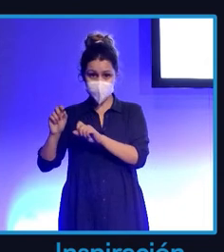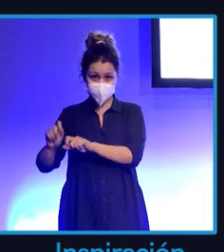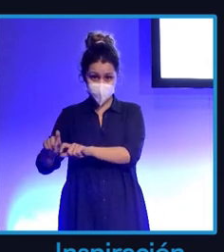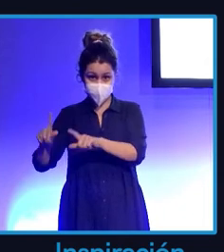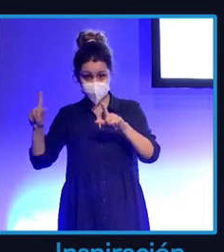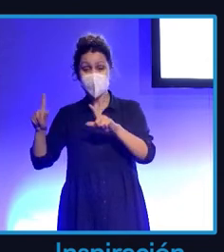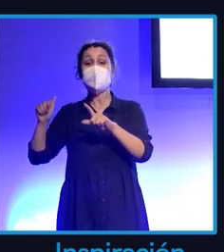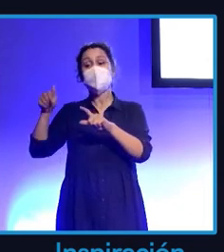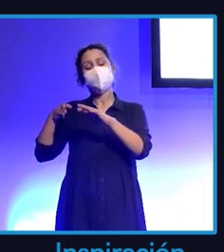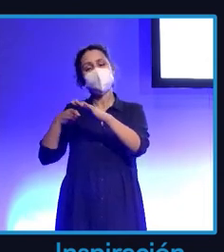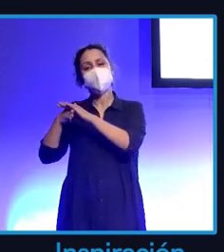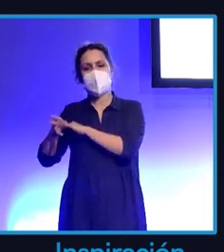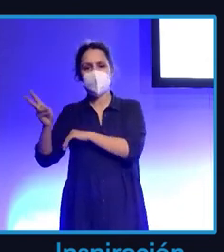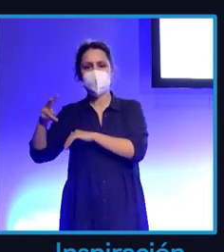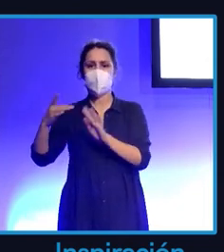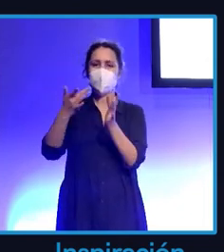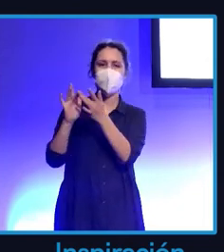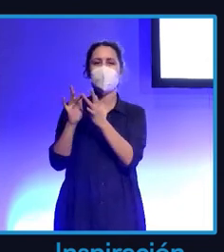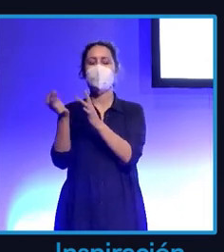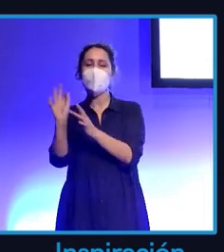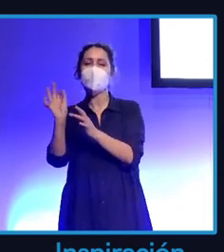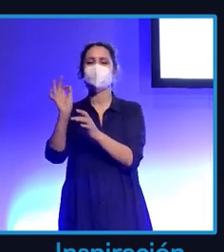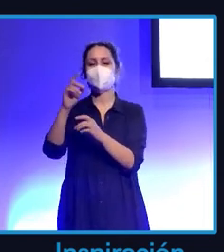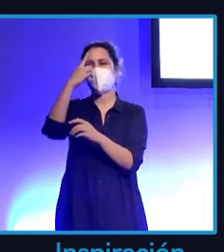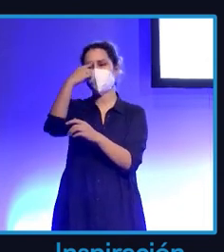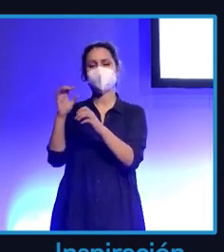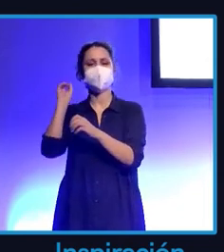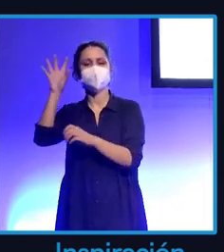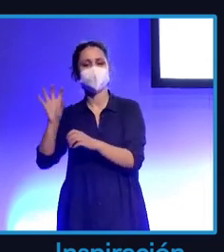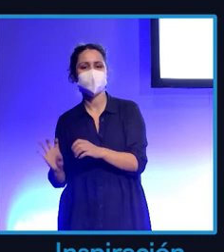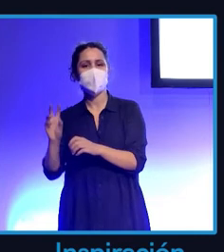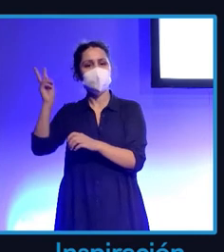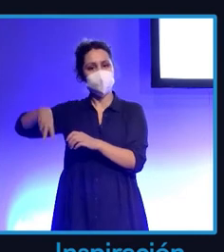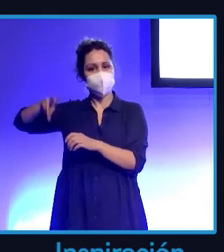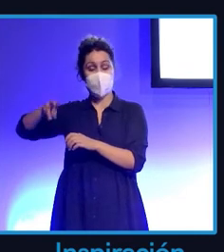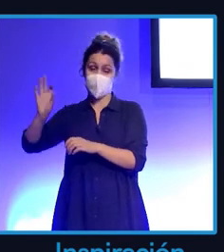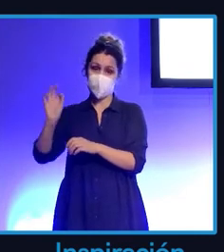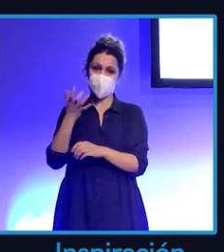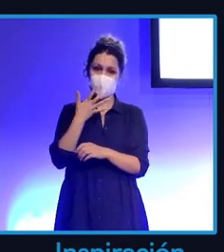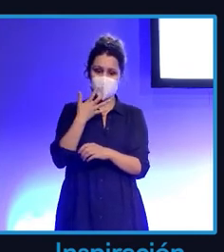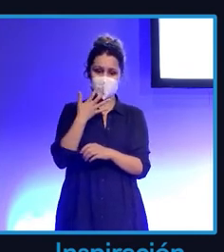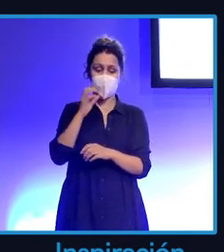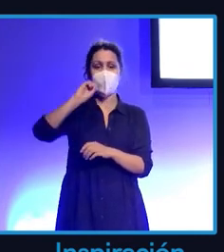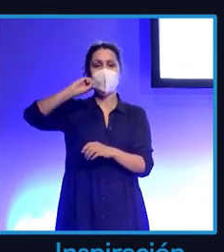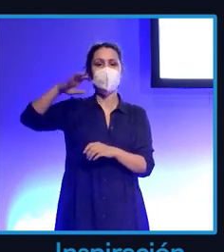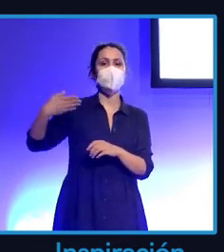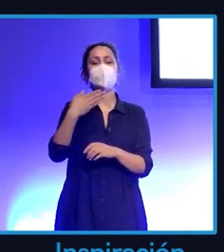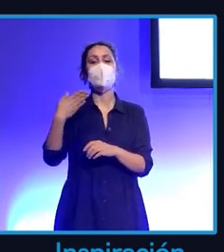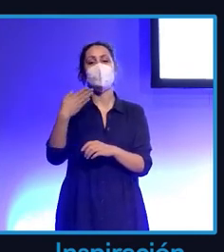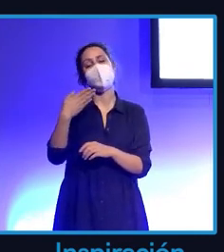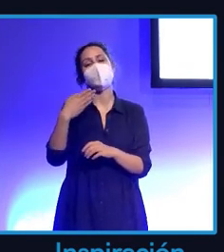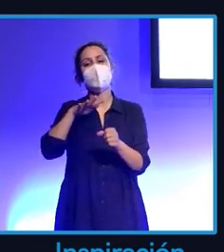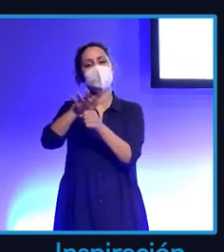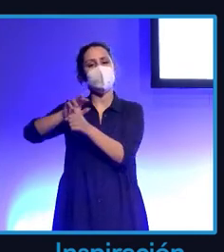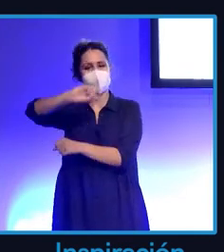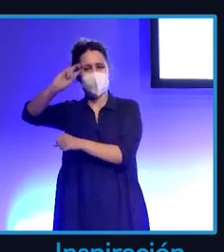nunca ha subido una foto y nunca ha interactuado o por ejemplo a la cuenta de club de fans de Paula Echevarría o de María Pombo